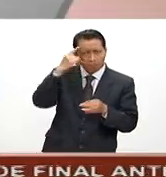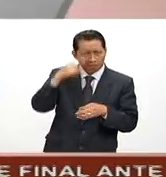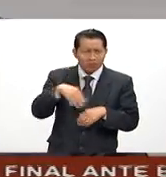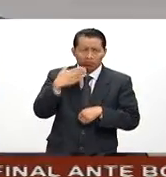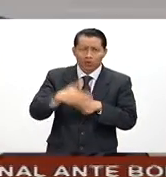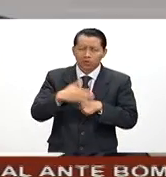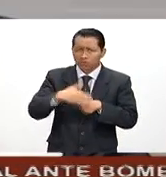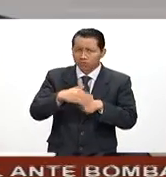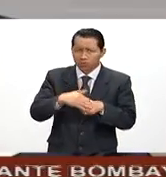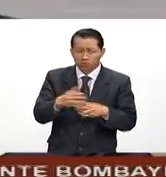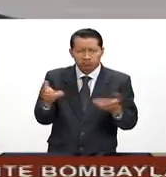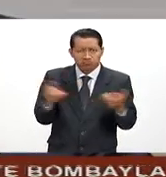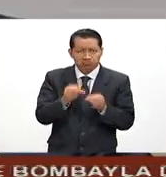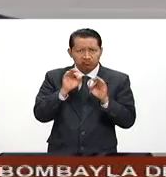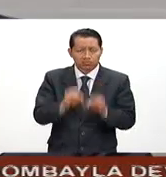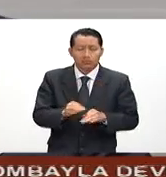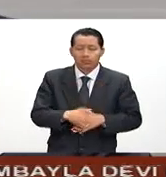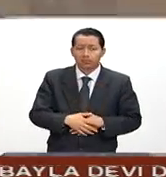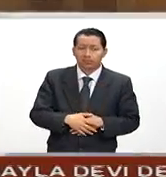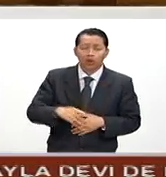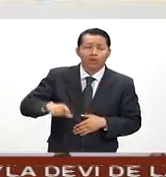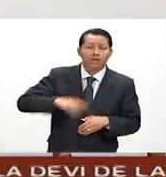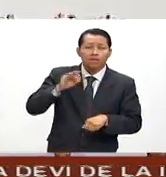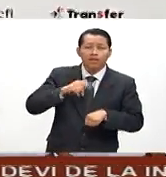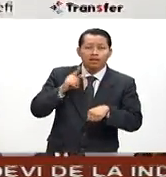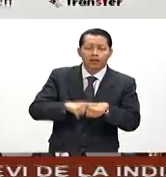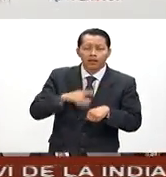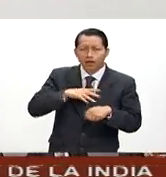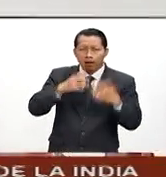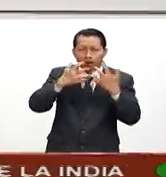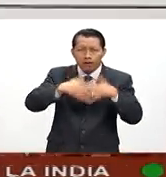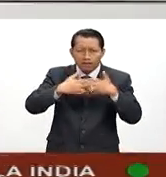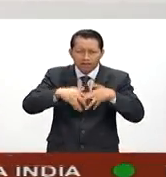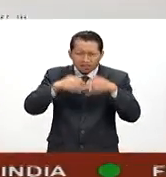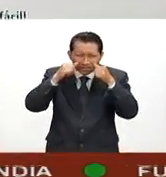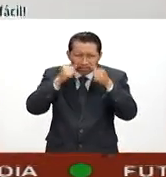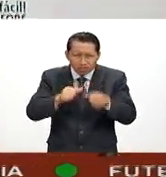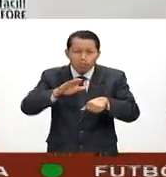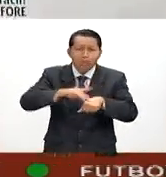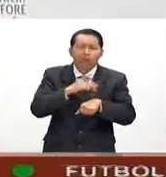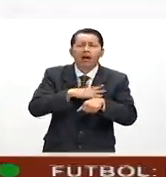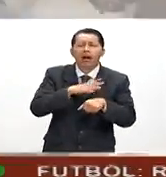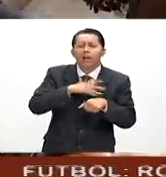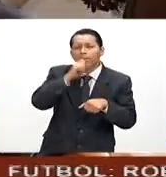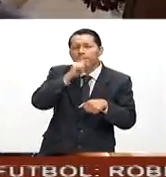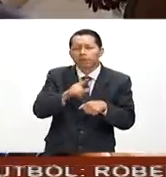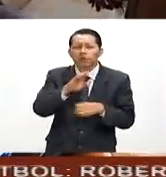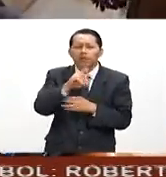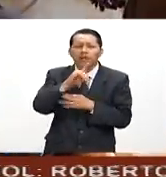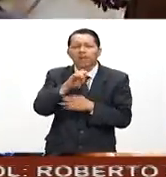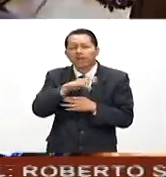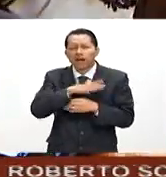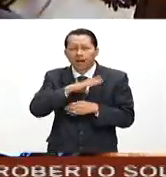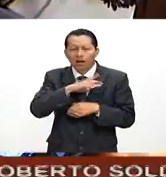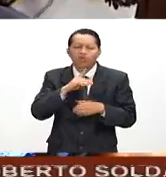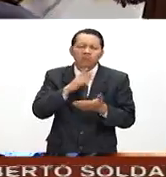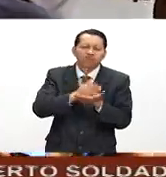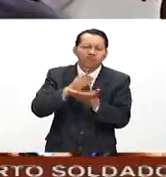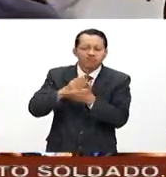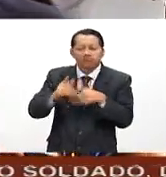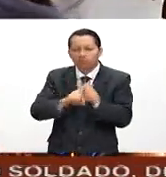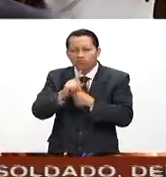El gobierno federal atiende a los empresarios afectados por la protesta magisterial Naturalmente es una